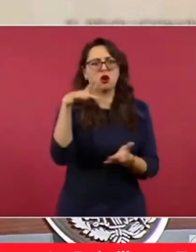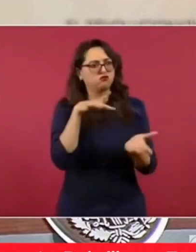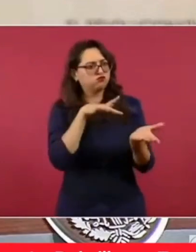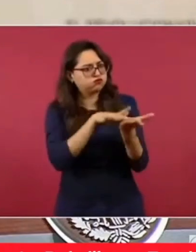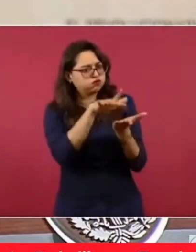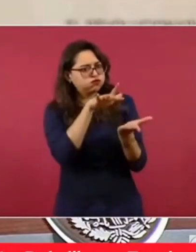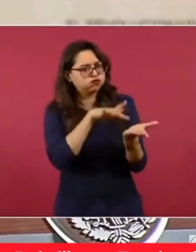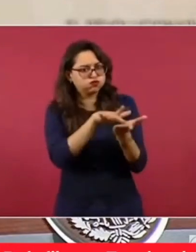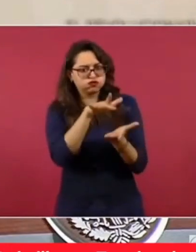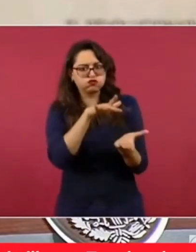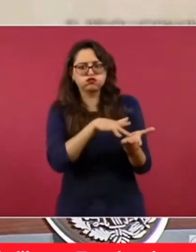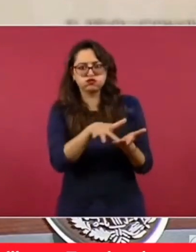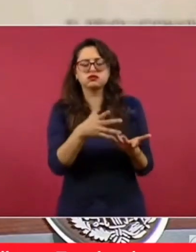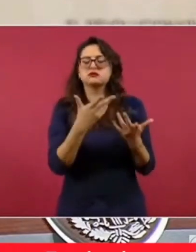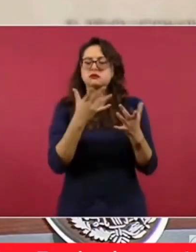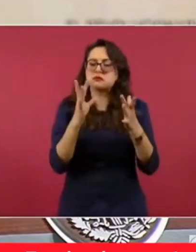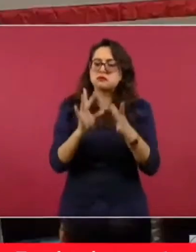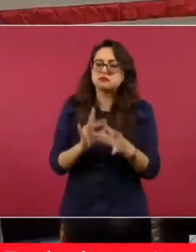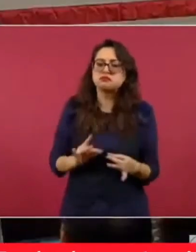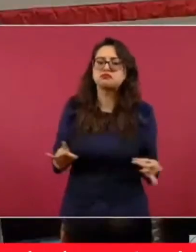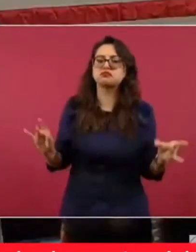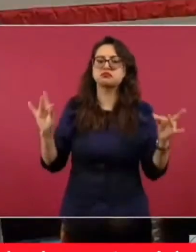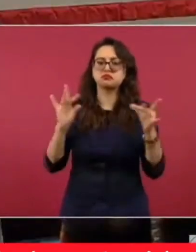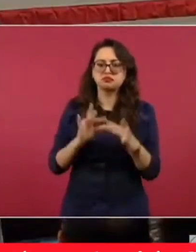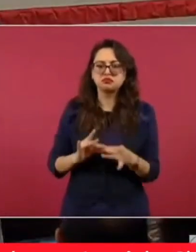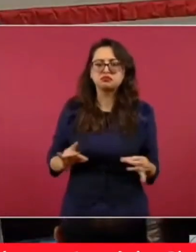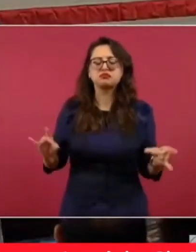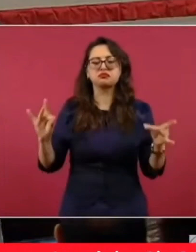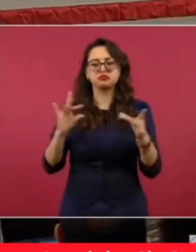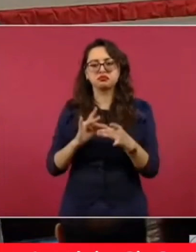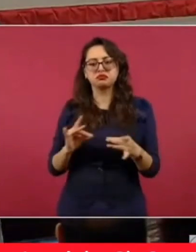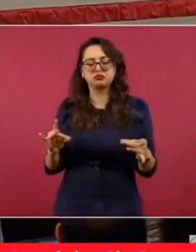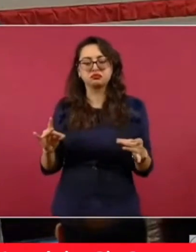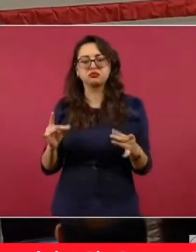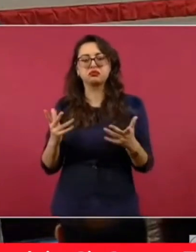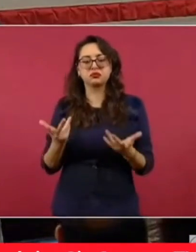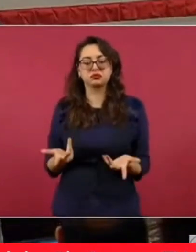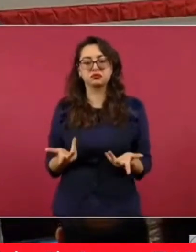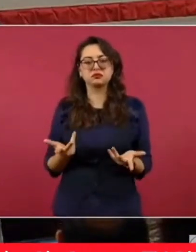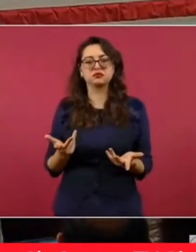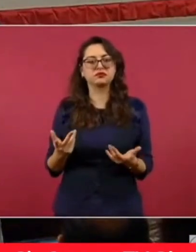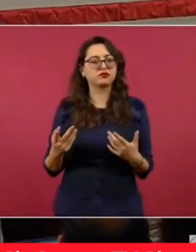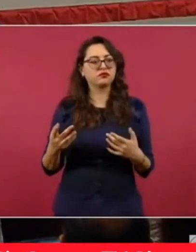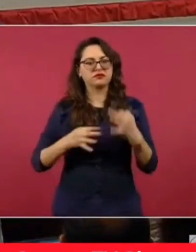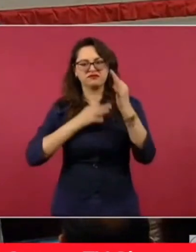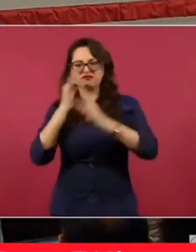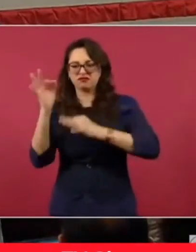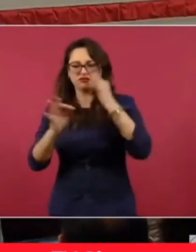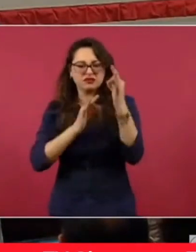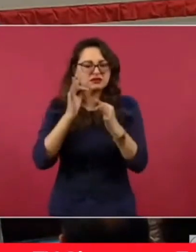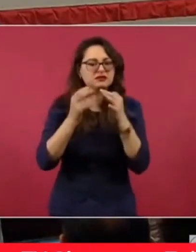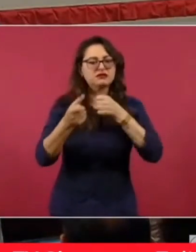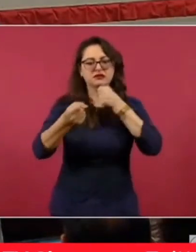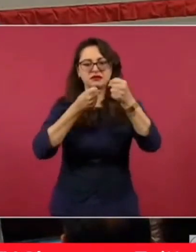autoridad moral del gobierno. Y cómo, a pesar del bombardeo,